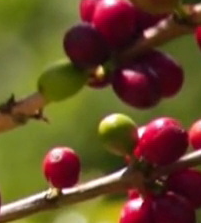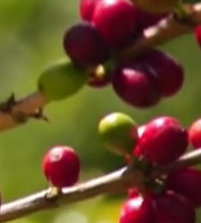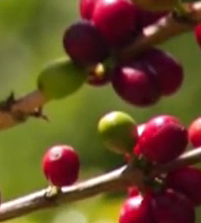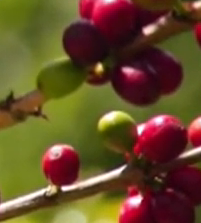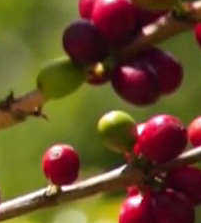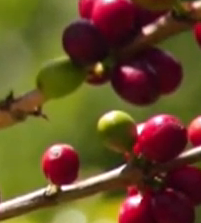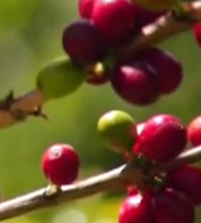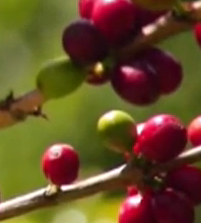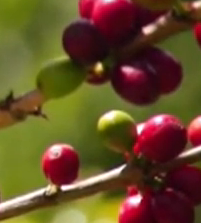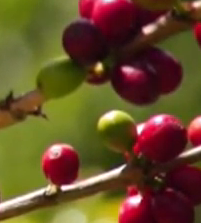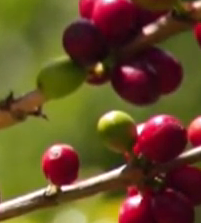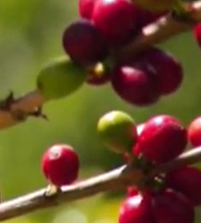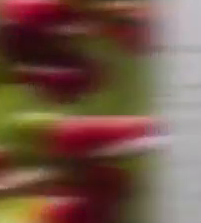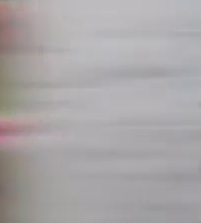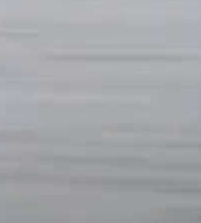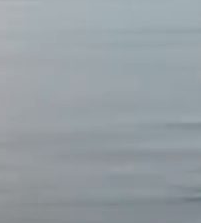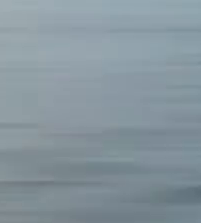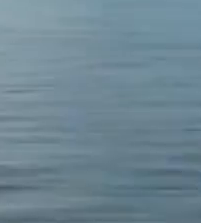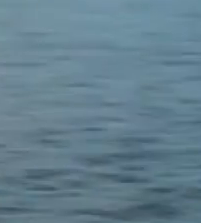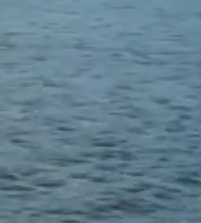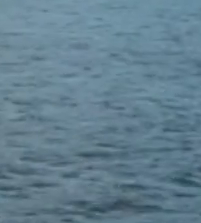¿Cuánto conoces Honduras?